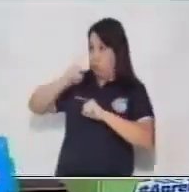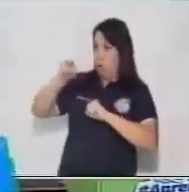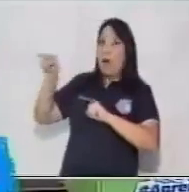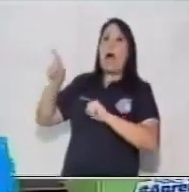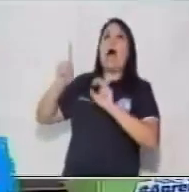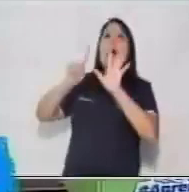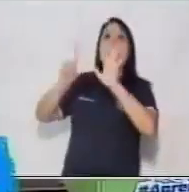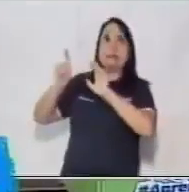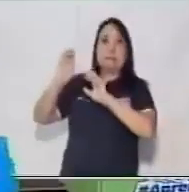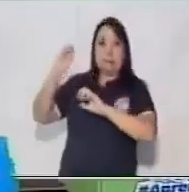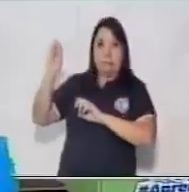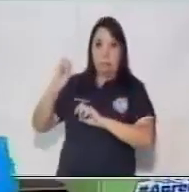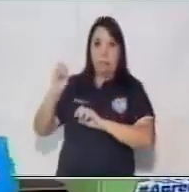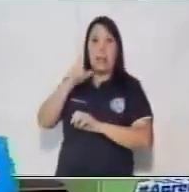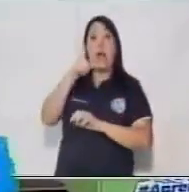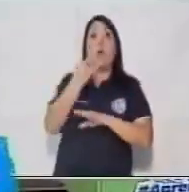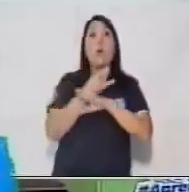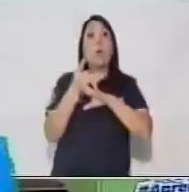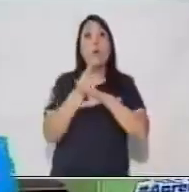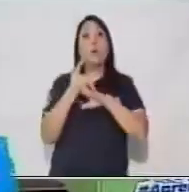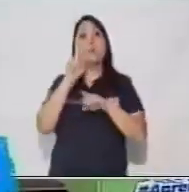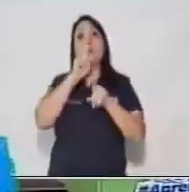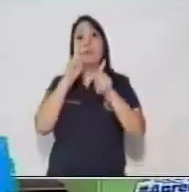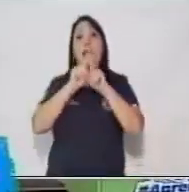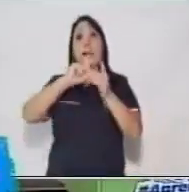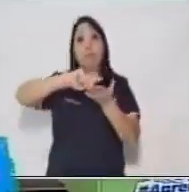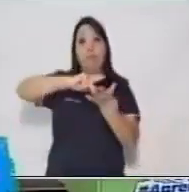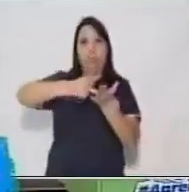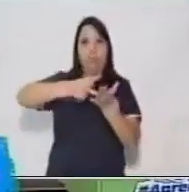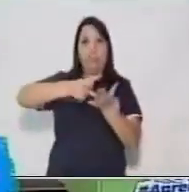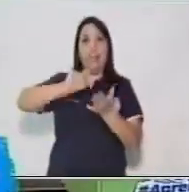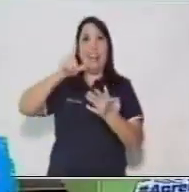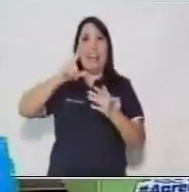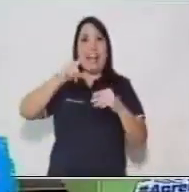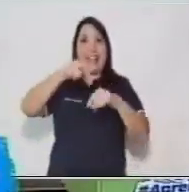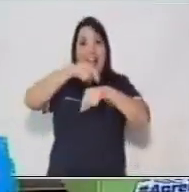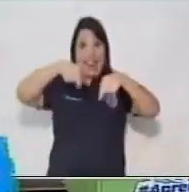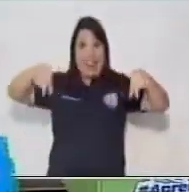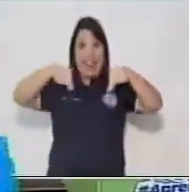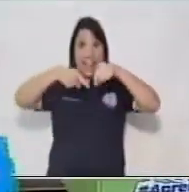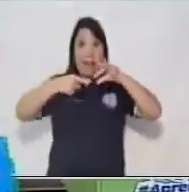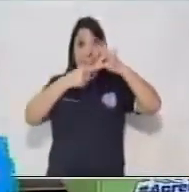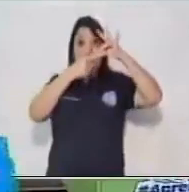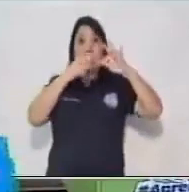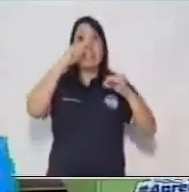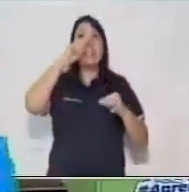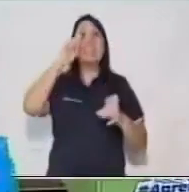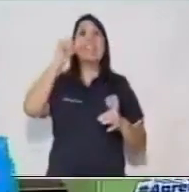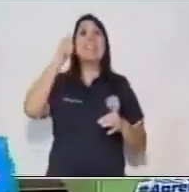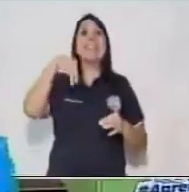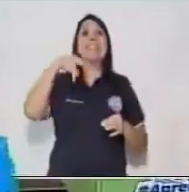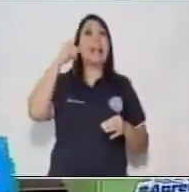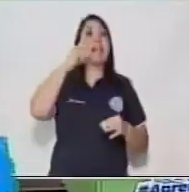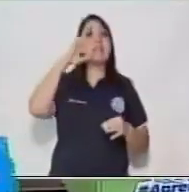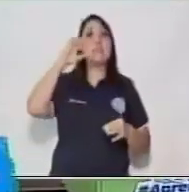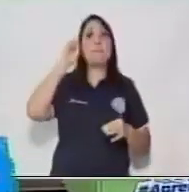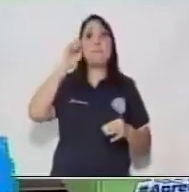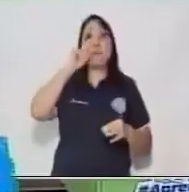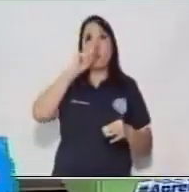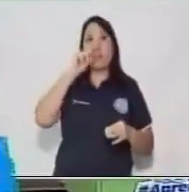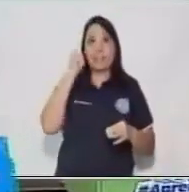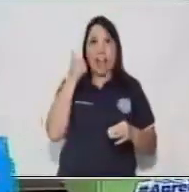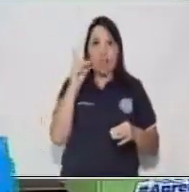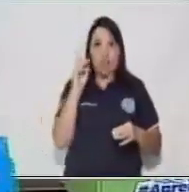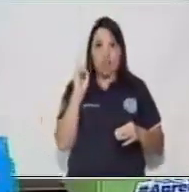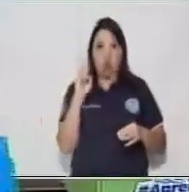Recuerda utilizar tu transportador para marcarlo. Luego, la medicina está